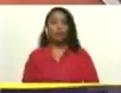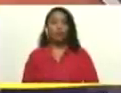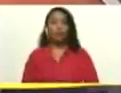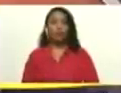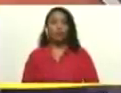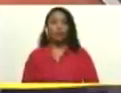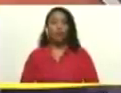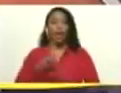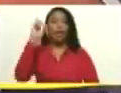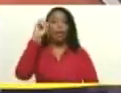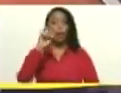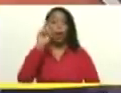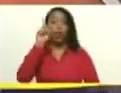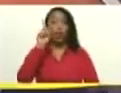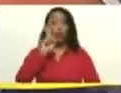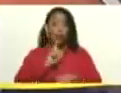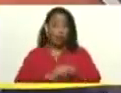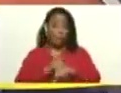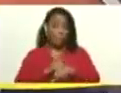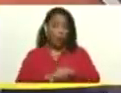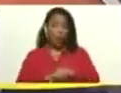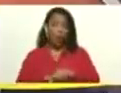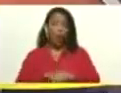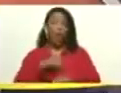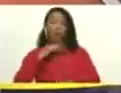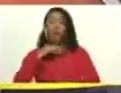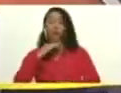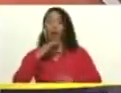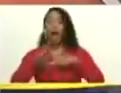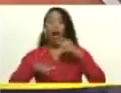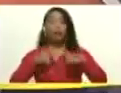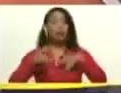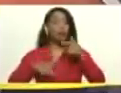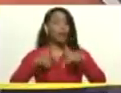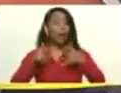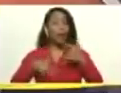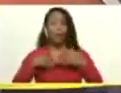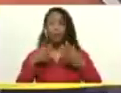También es un periodo rico en eventos, en sucesos.